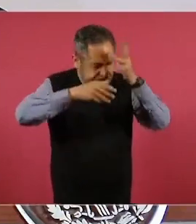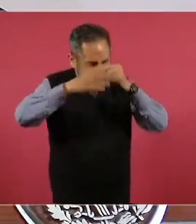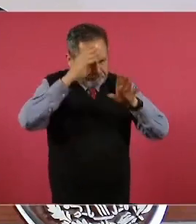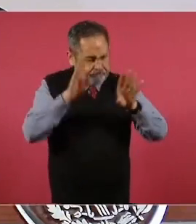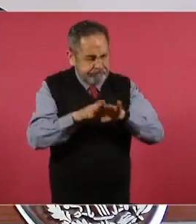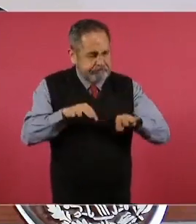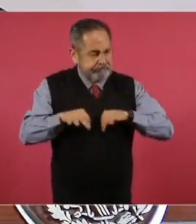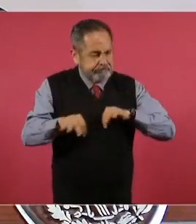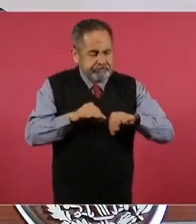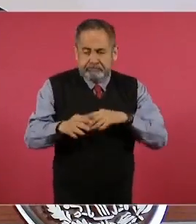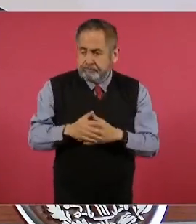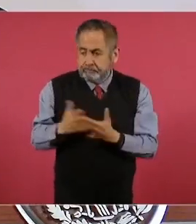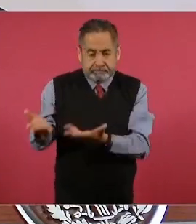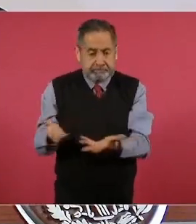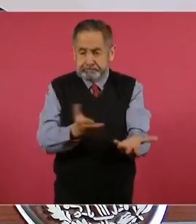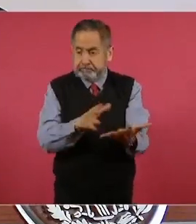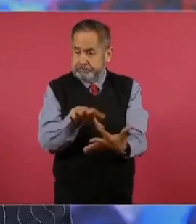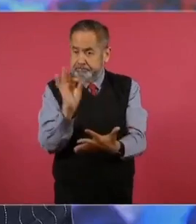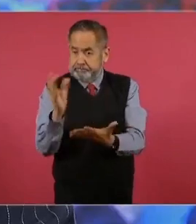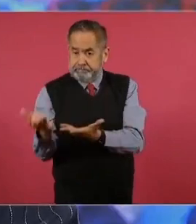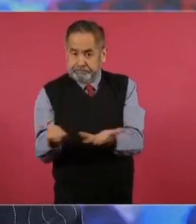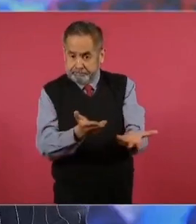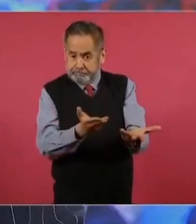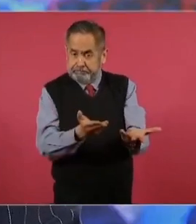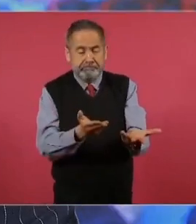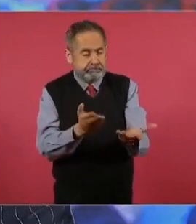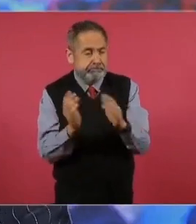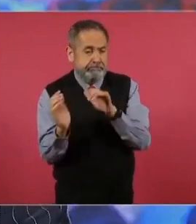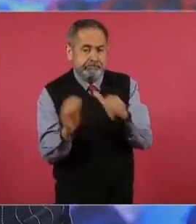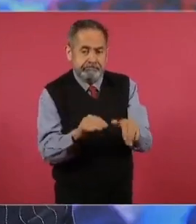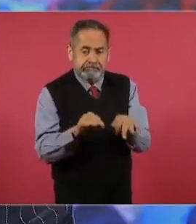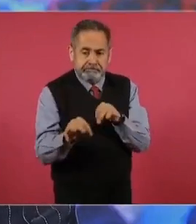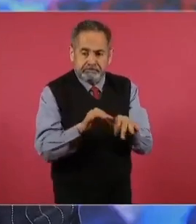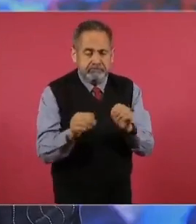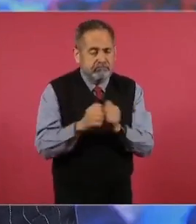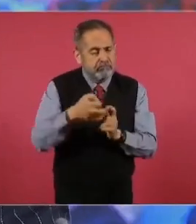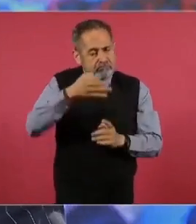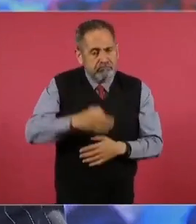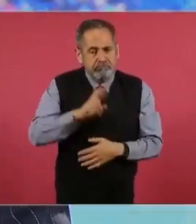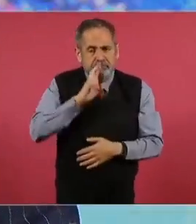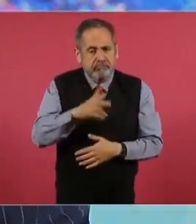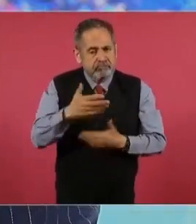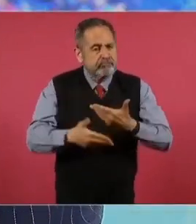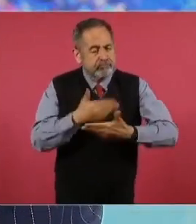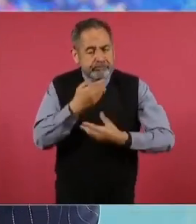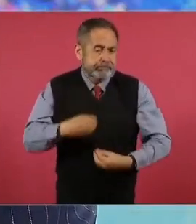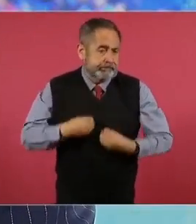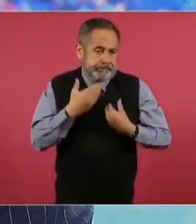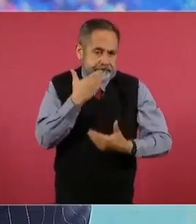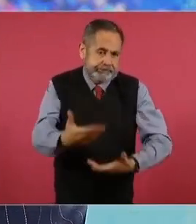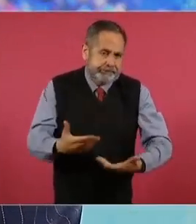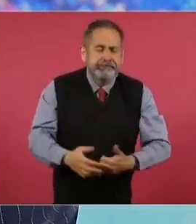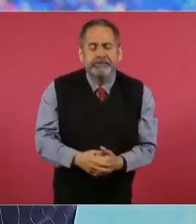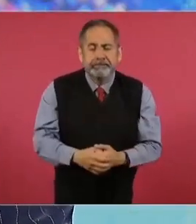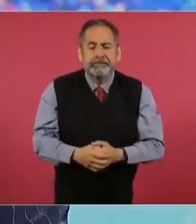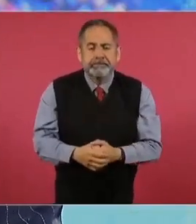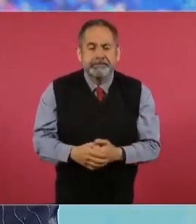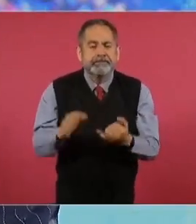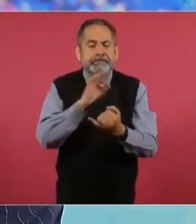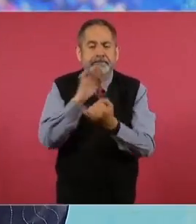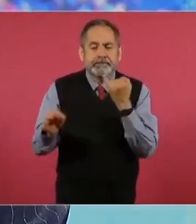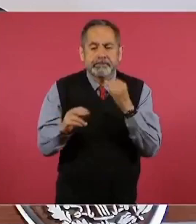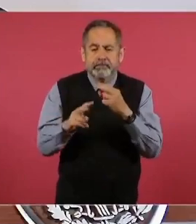se les brinda una opción de desarrollo digno. Por último, me quiero referir a una